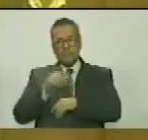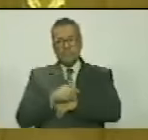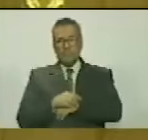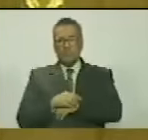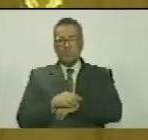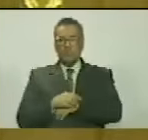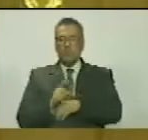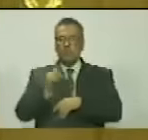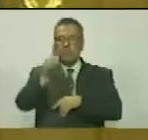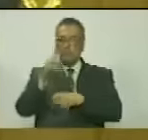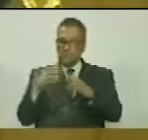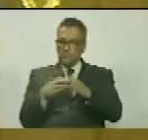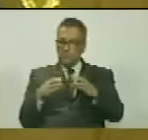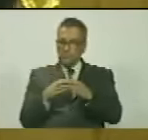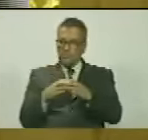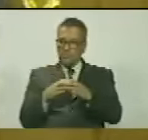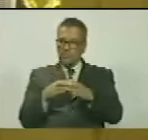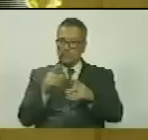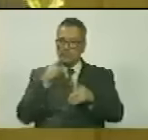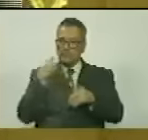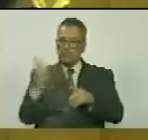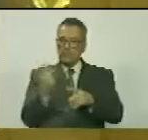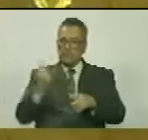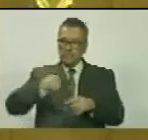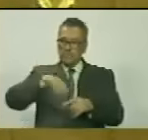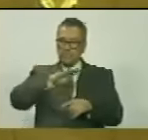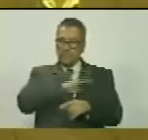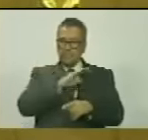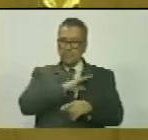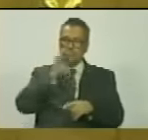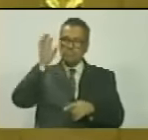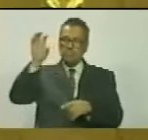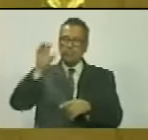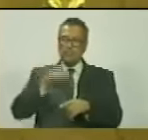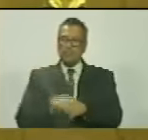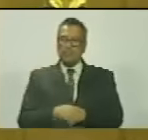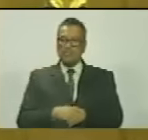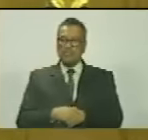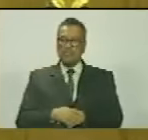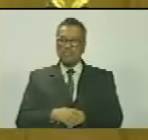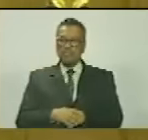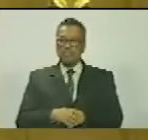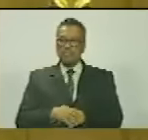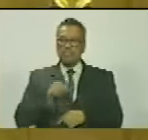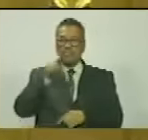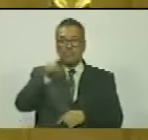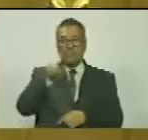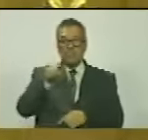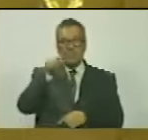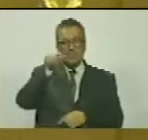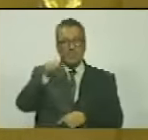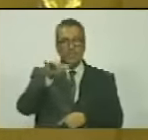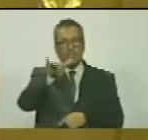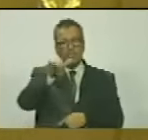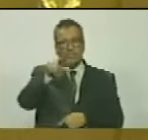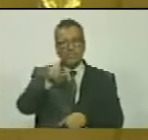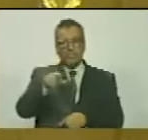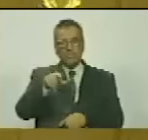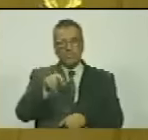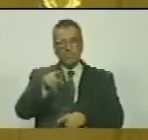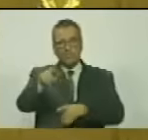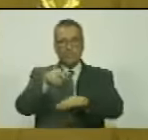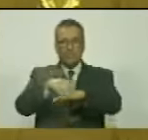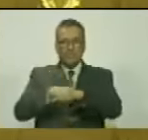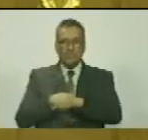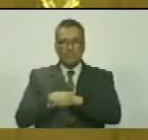un grupo de oligarcas aquí en nuestro país, a esa misma potencia